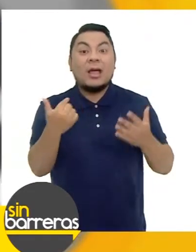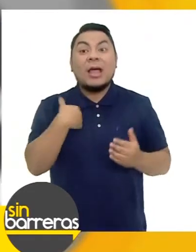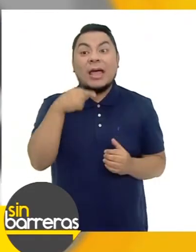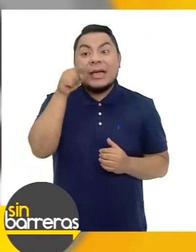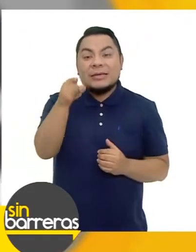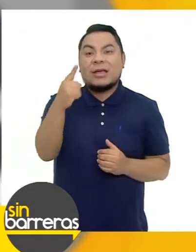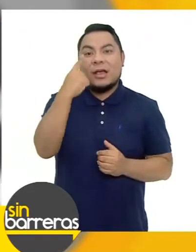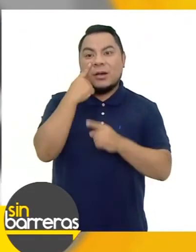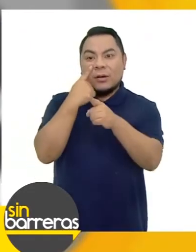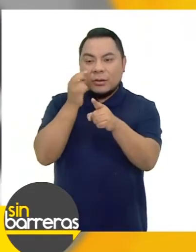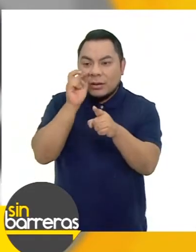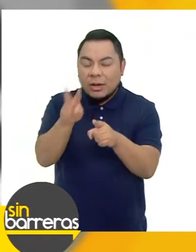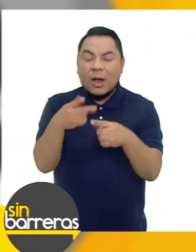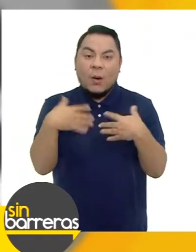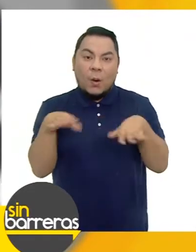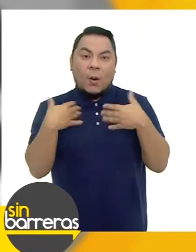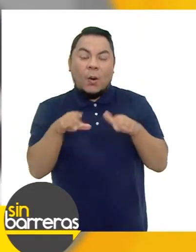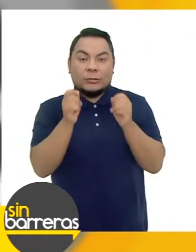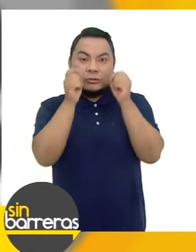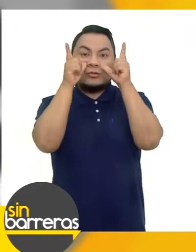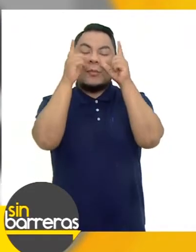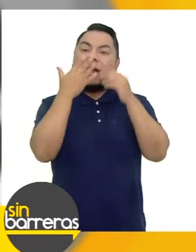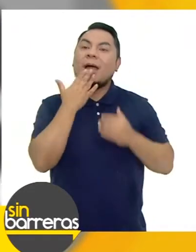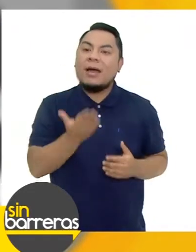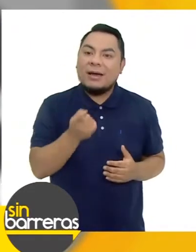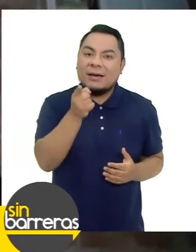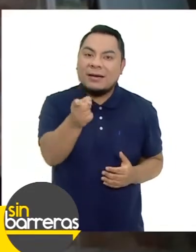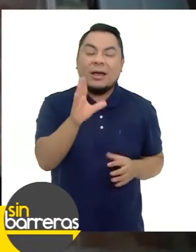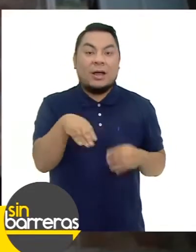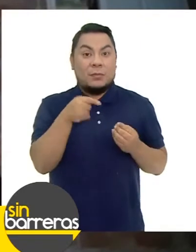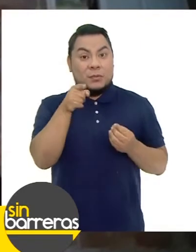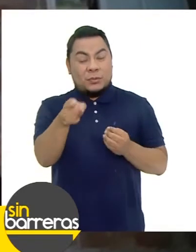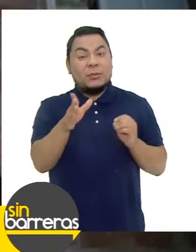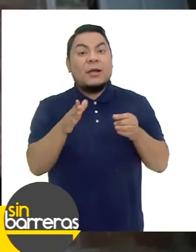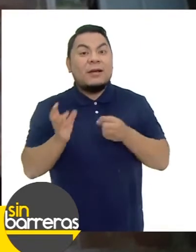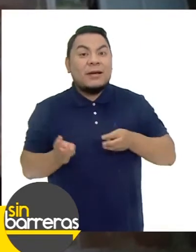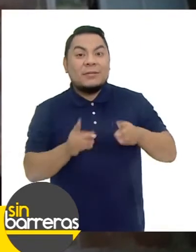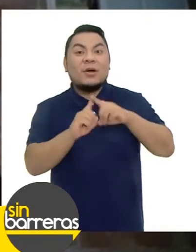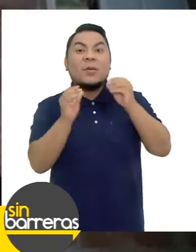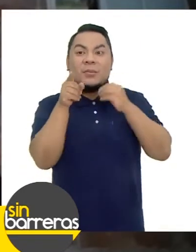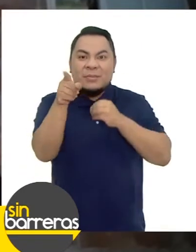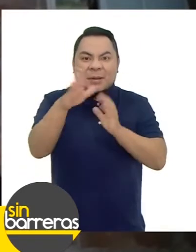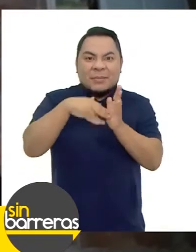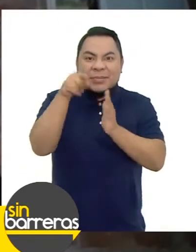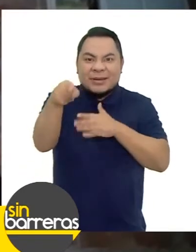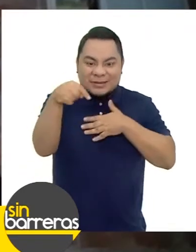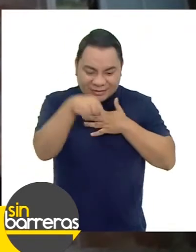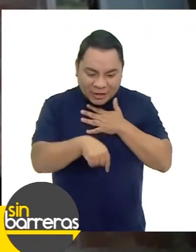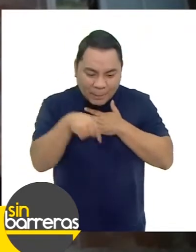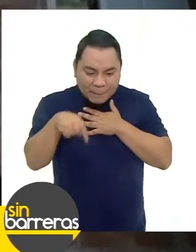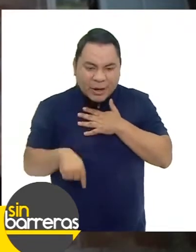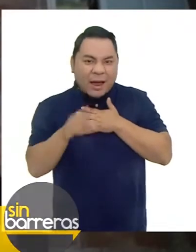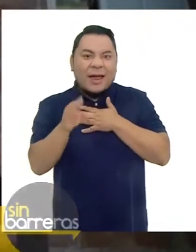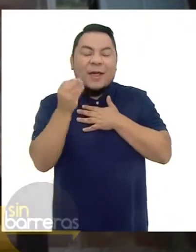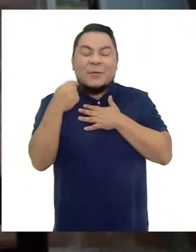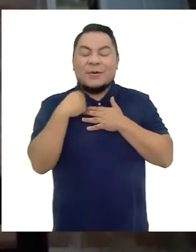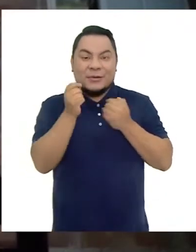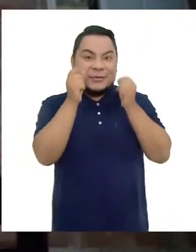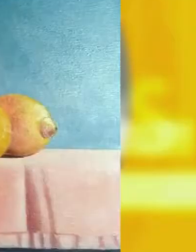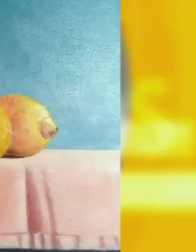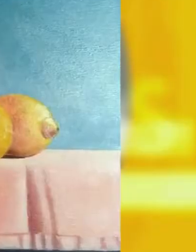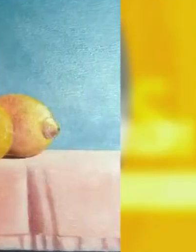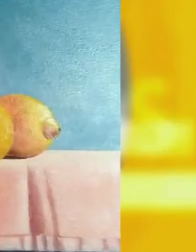yo conocí y quedé asombrada inmediatamente, porque al ver la forma en la que él pinta, es increíble.